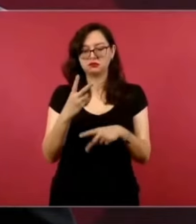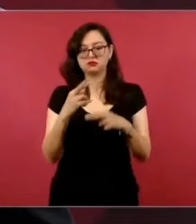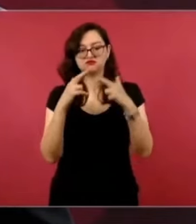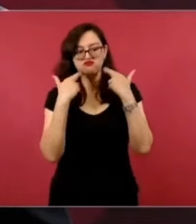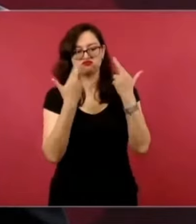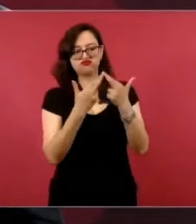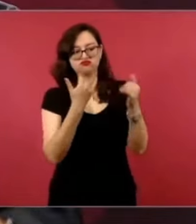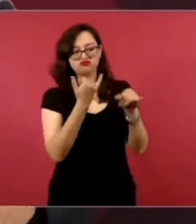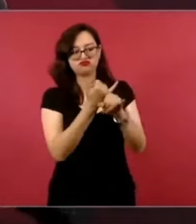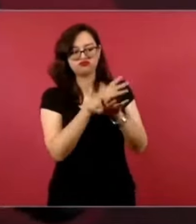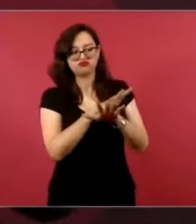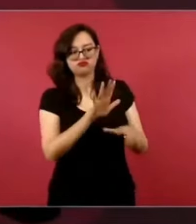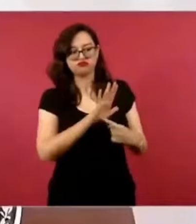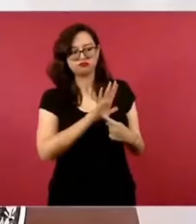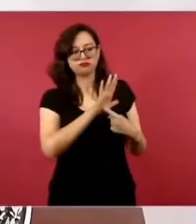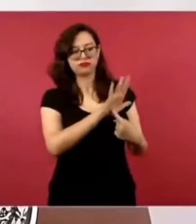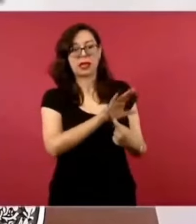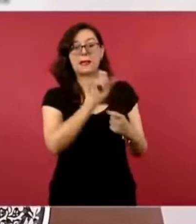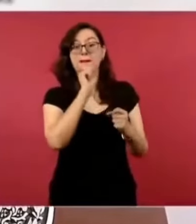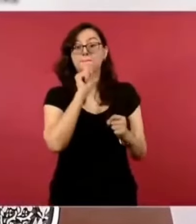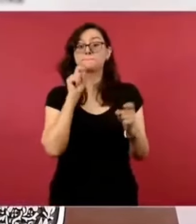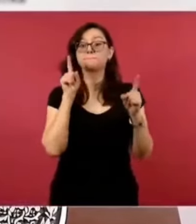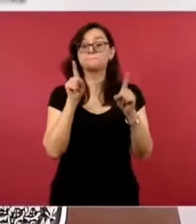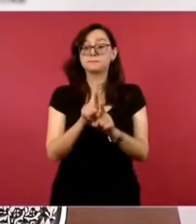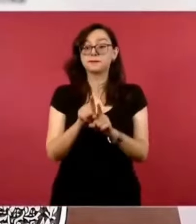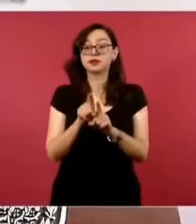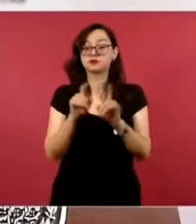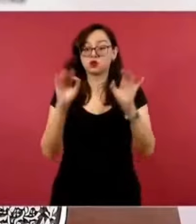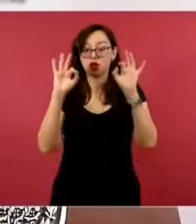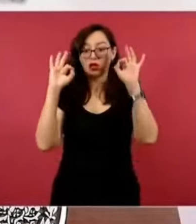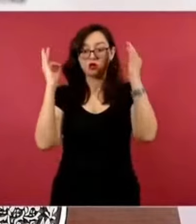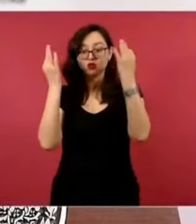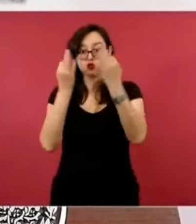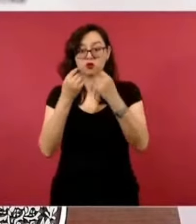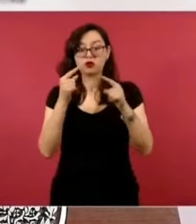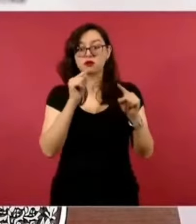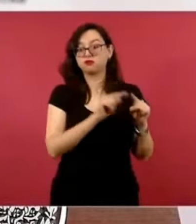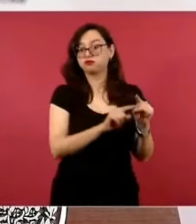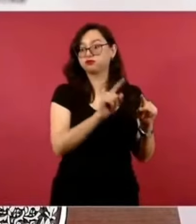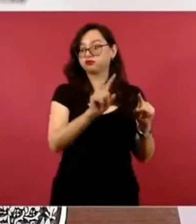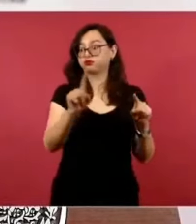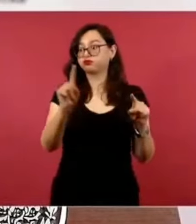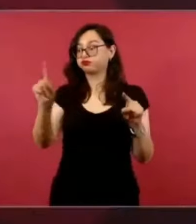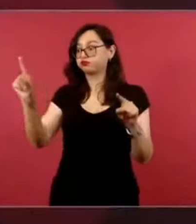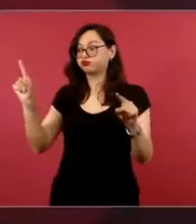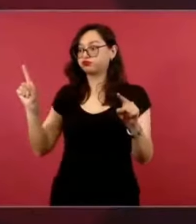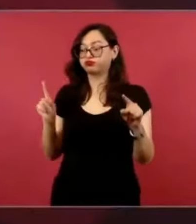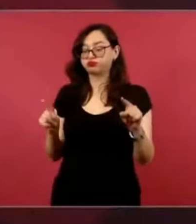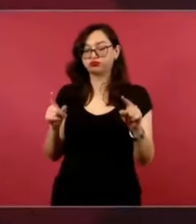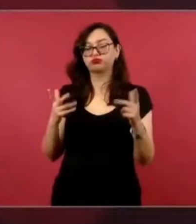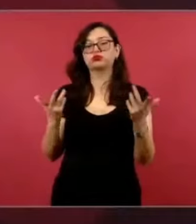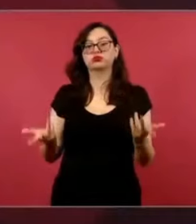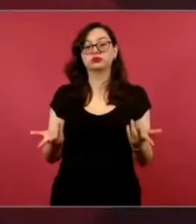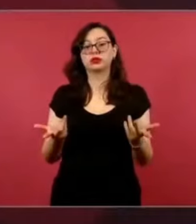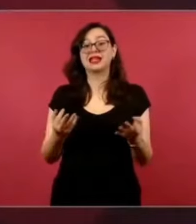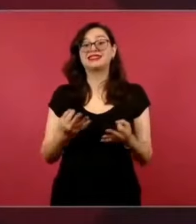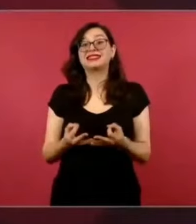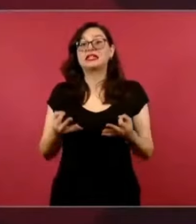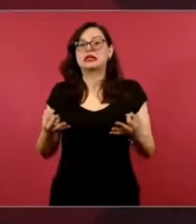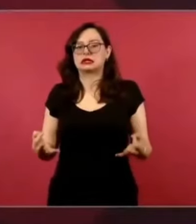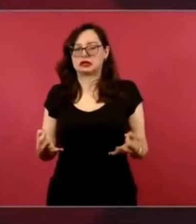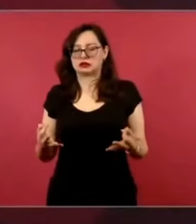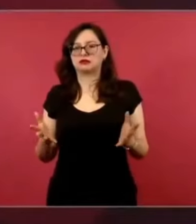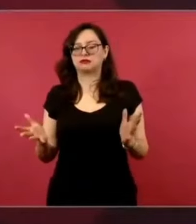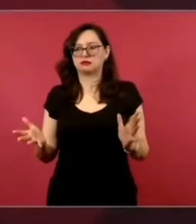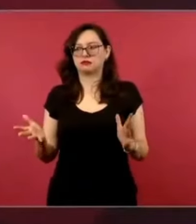de todo lo que tiene que ver con las aduanas terrestres. Entonces, tomamos una decisión,